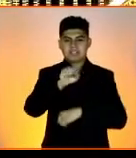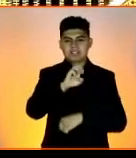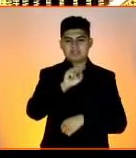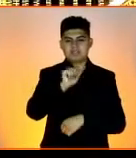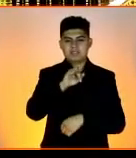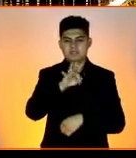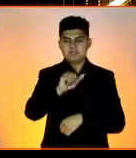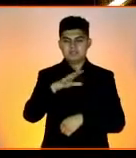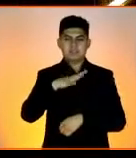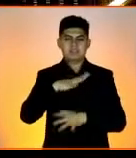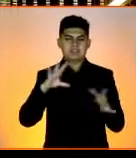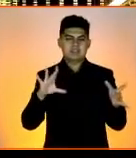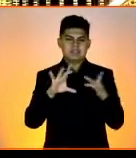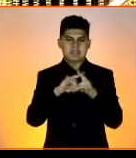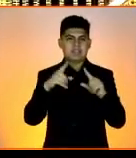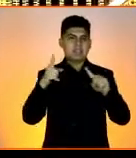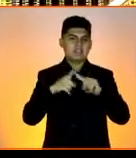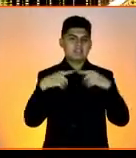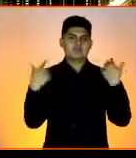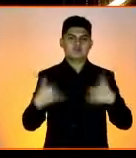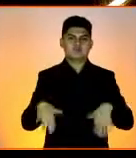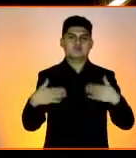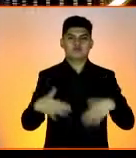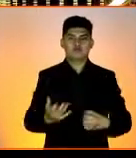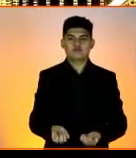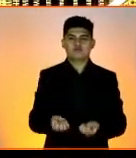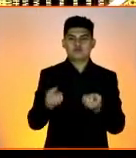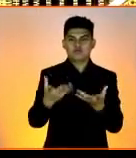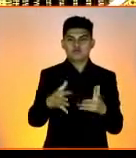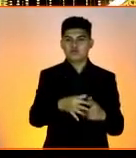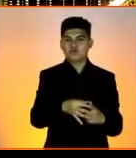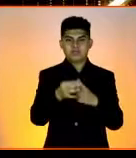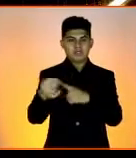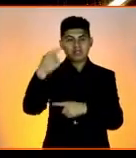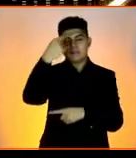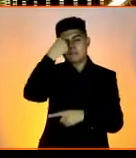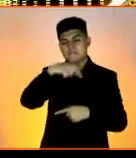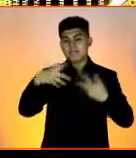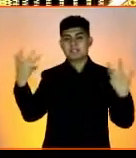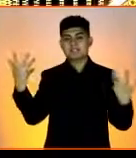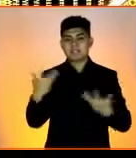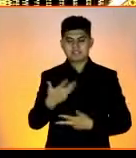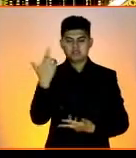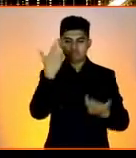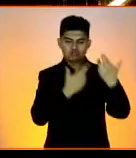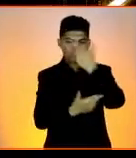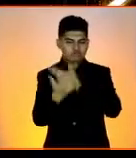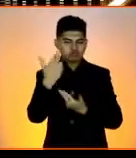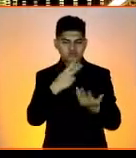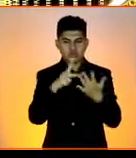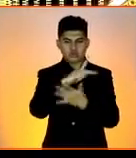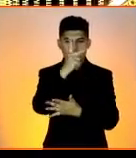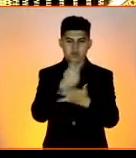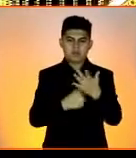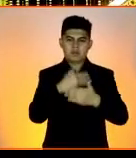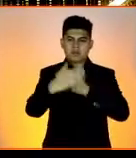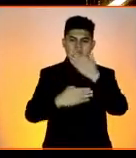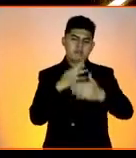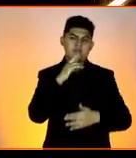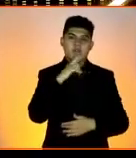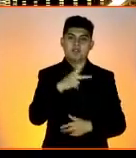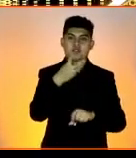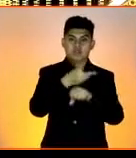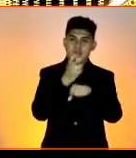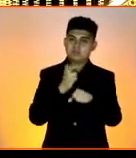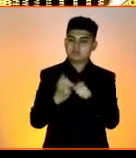es un gran aliado en esta gran tarea porque nos ofrece una guía para realizar un autodiagnóstico y un plan de mejora. Los